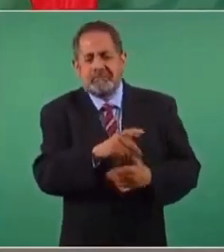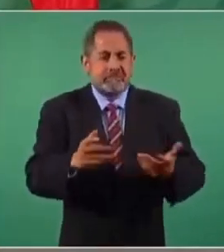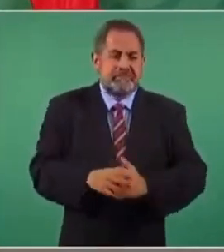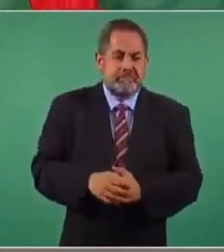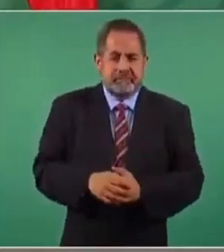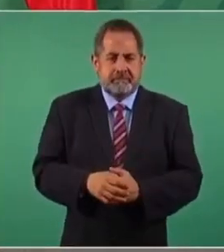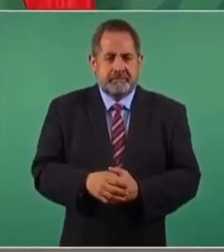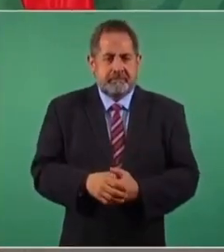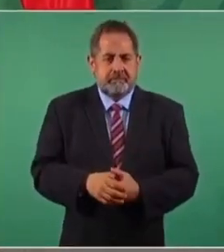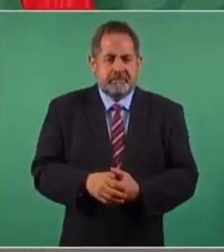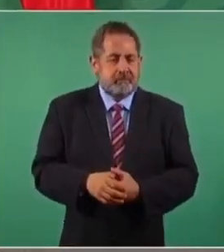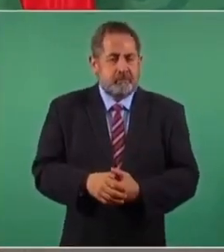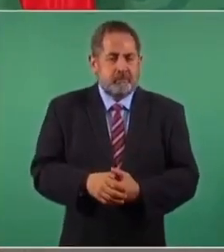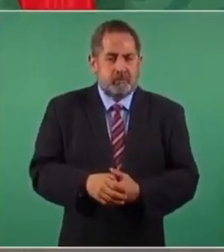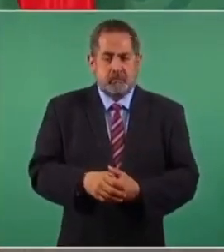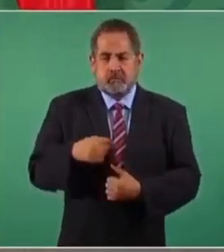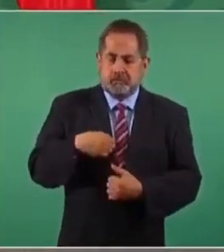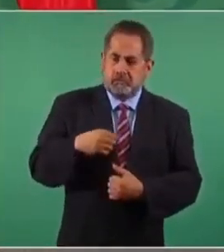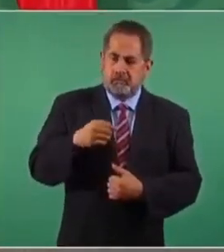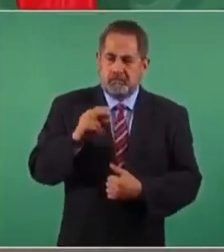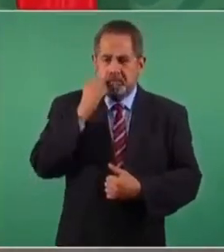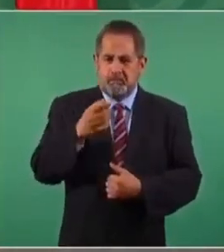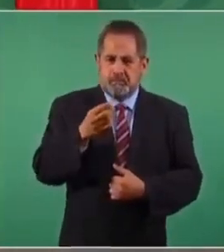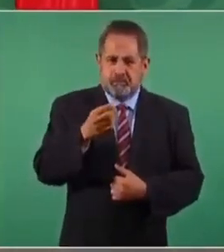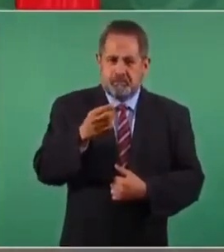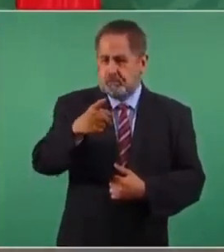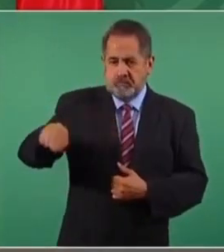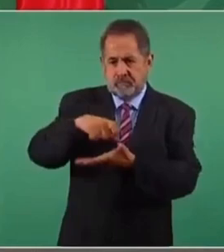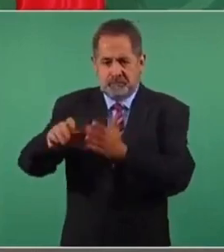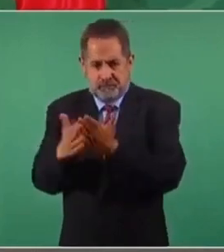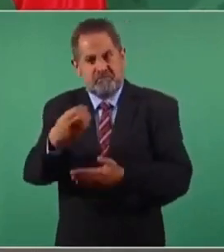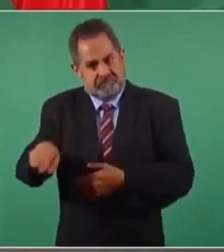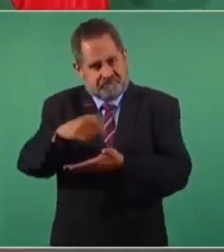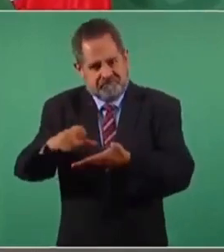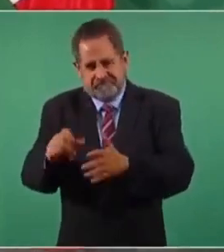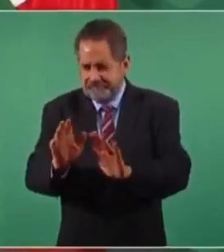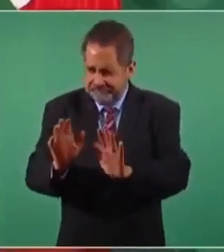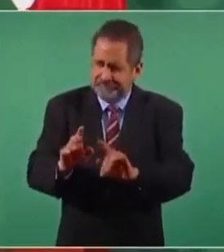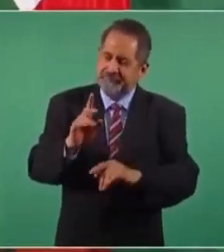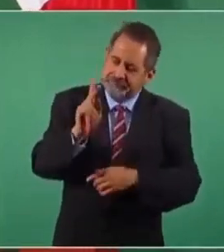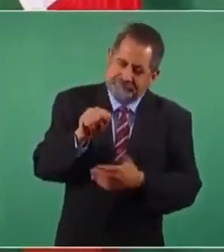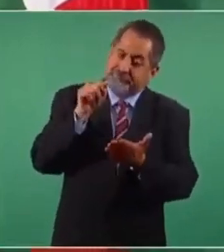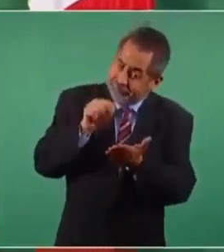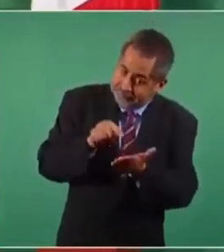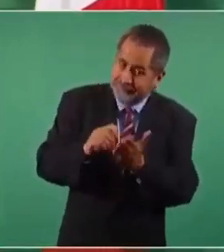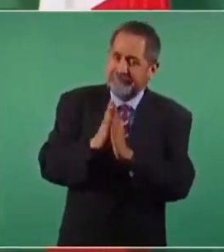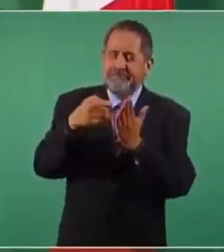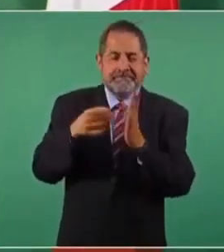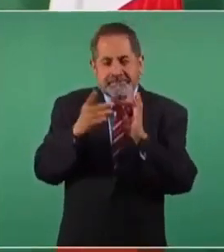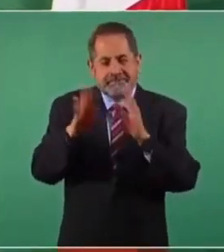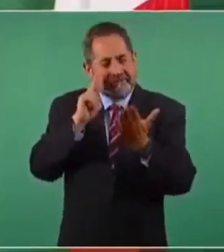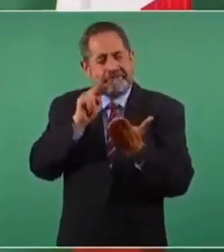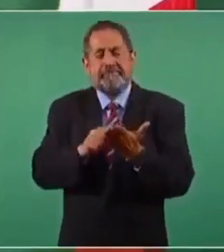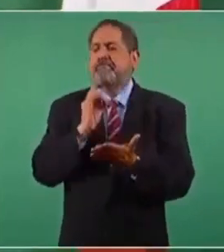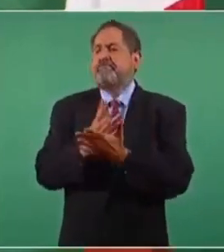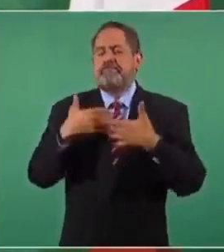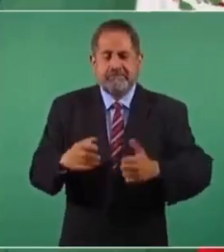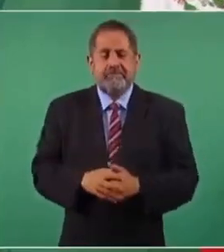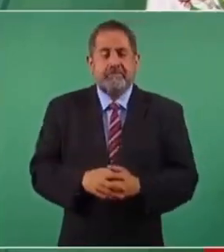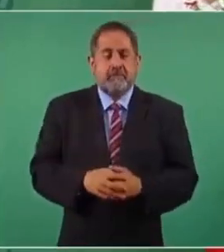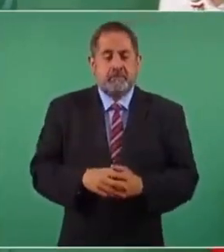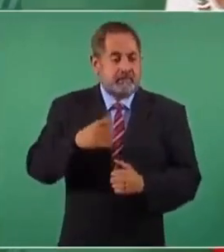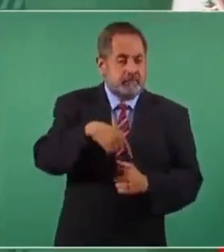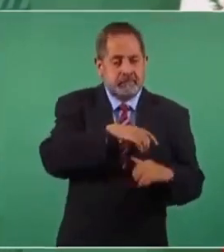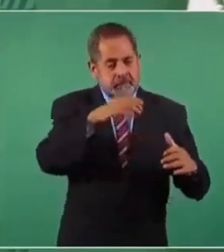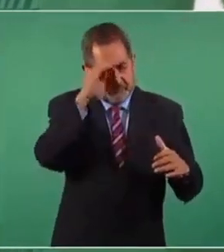quiero obligarlos a que compren el libro, pero ahí van a encontrar una respuesta